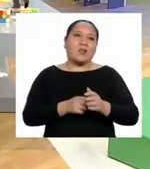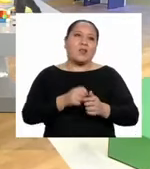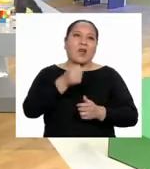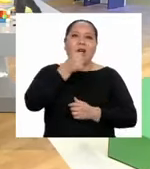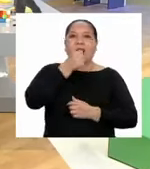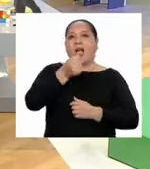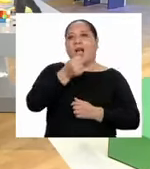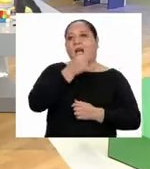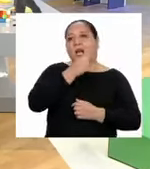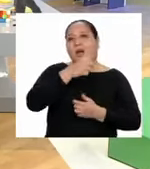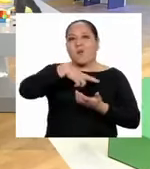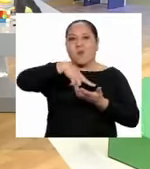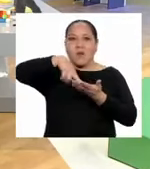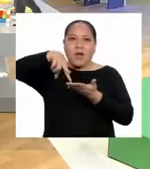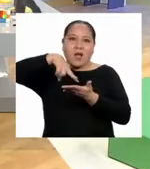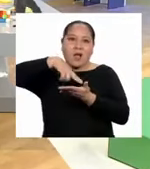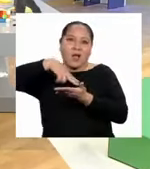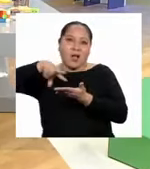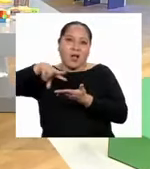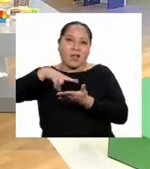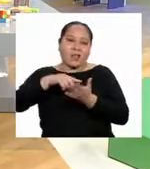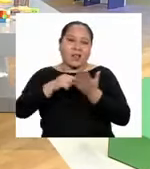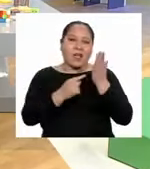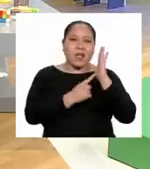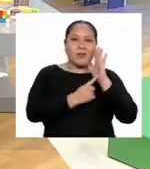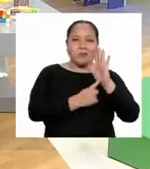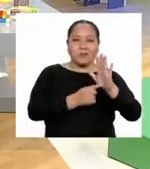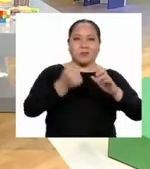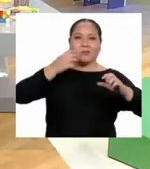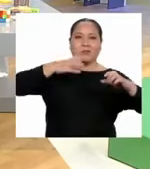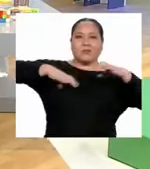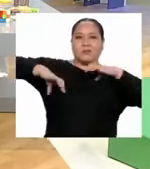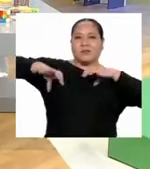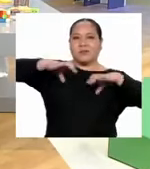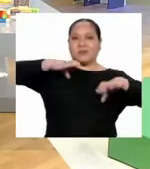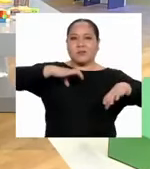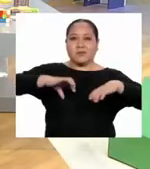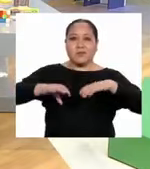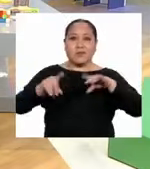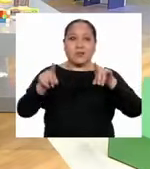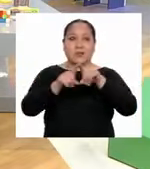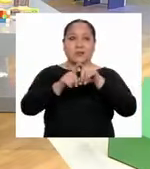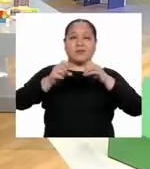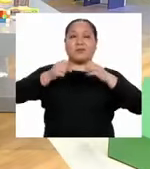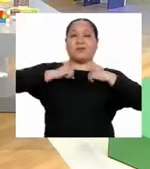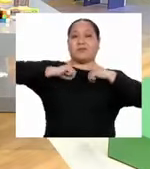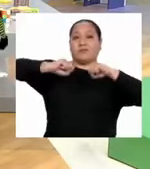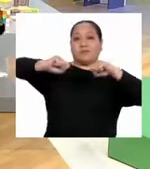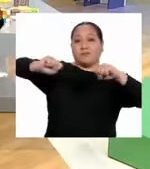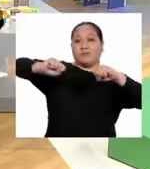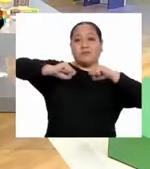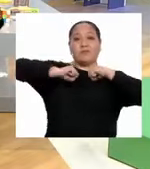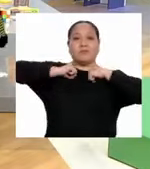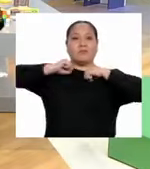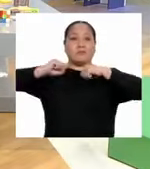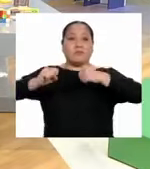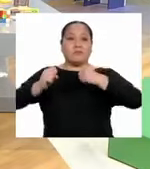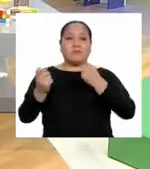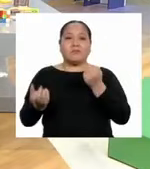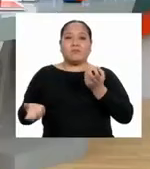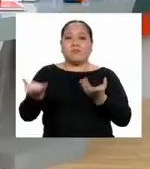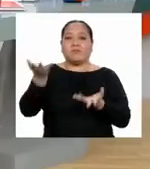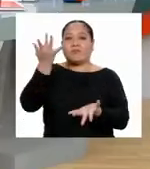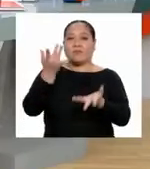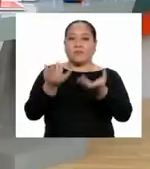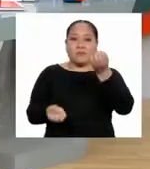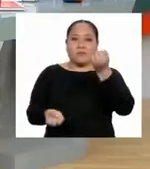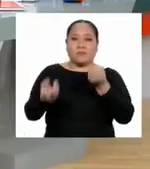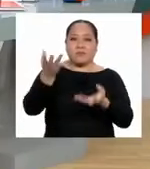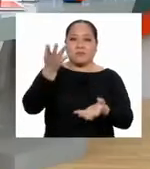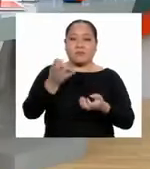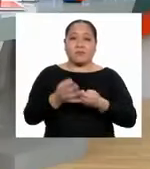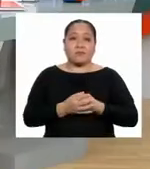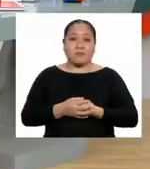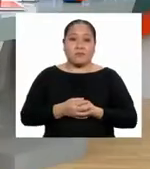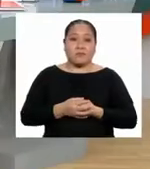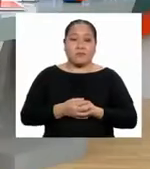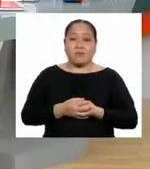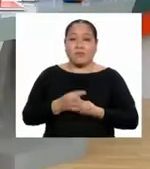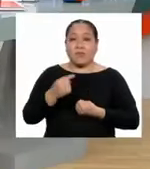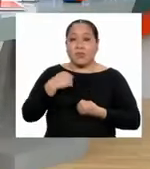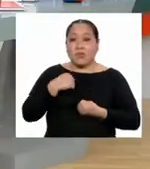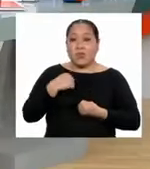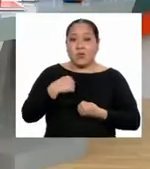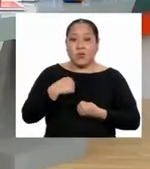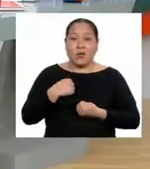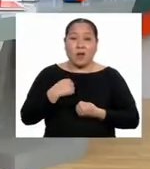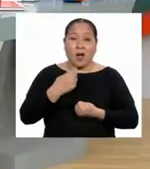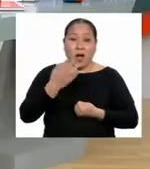coreografías, actuaciones, hasta rutinas de aeróbicos y sesiones de malabarismo. Yo, al